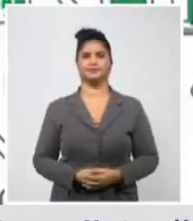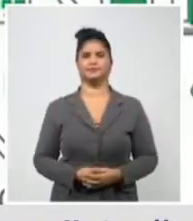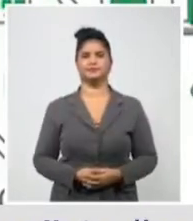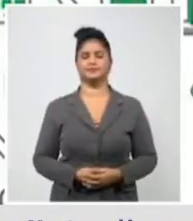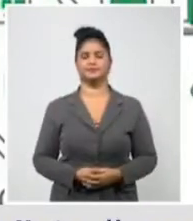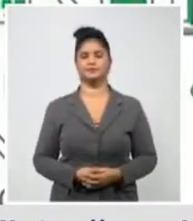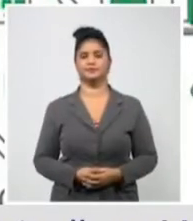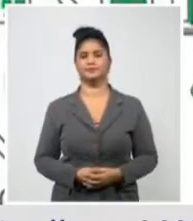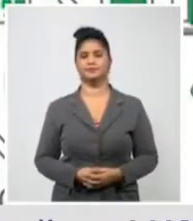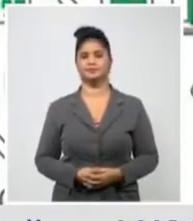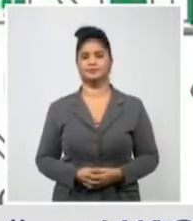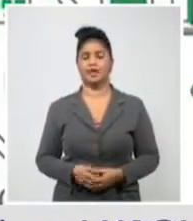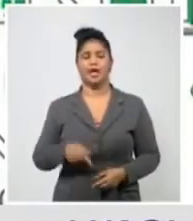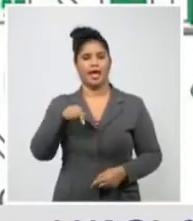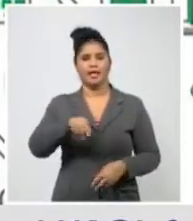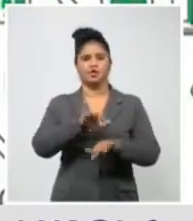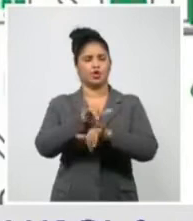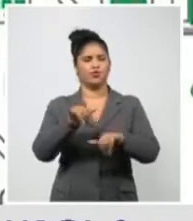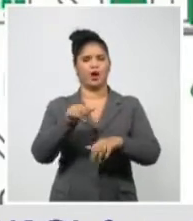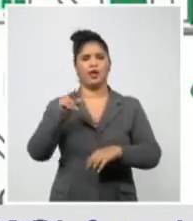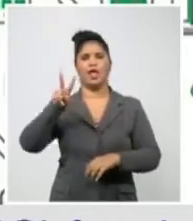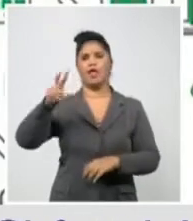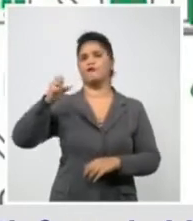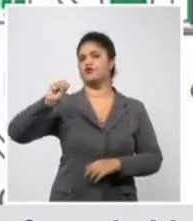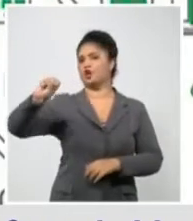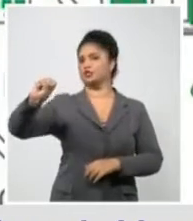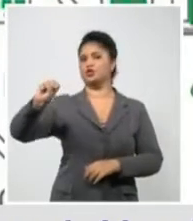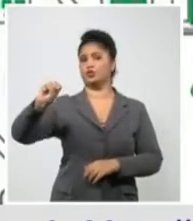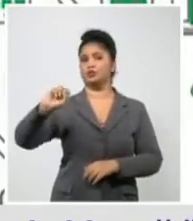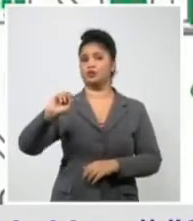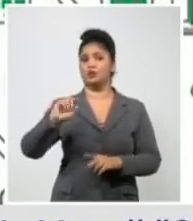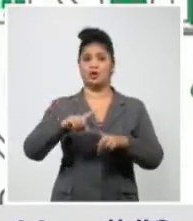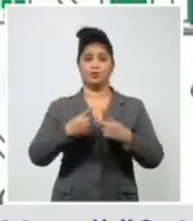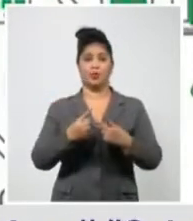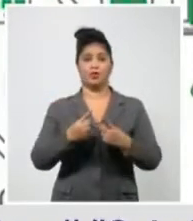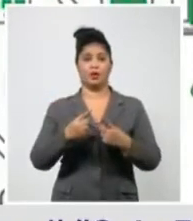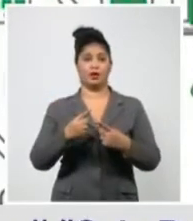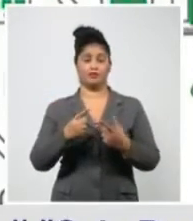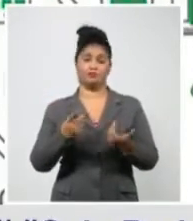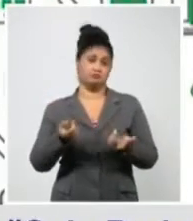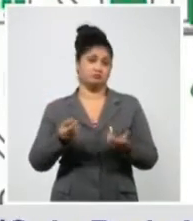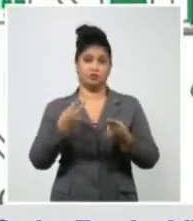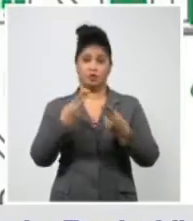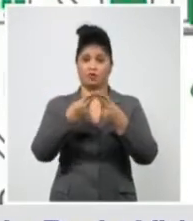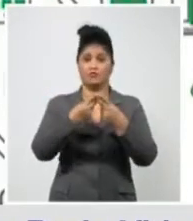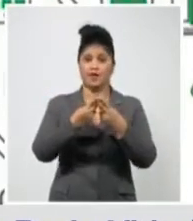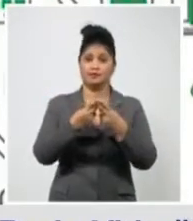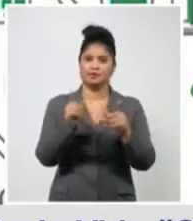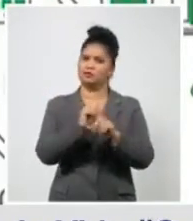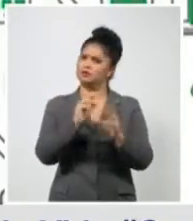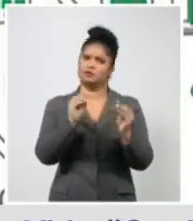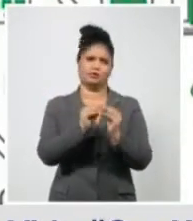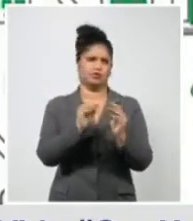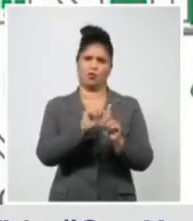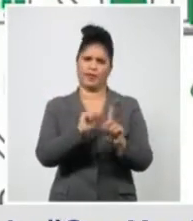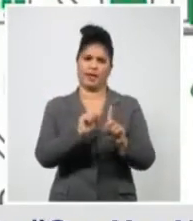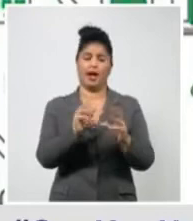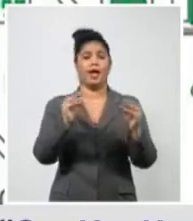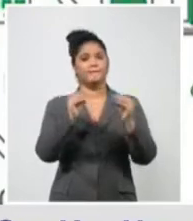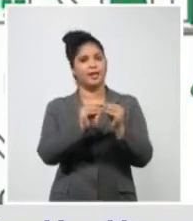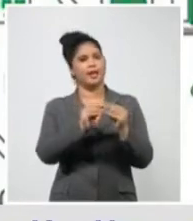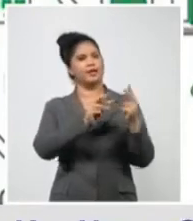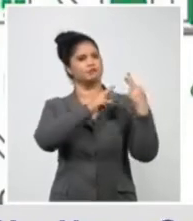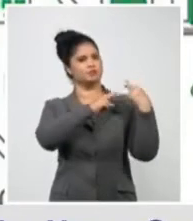estamos cumpliendo lo que hay que hacer. Y no entendemos el riesgo. Es decir, contestando concretamente, la